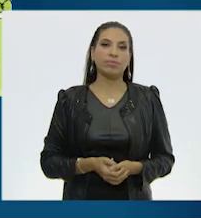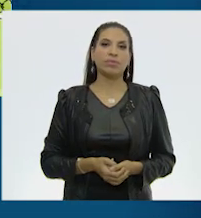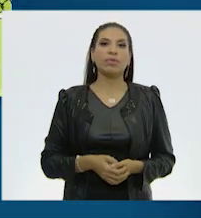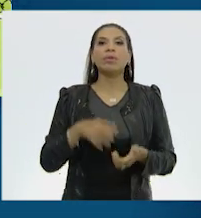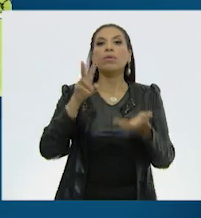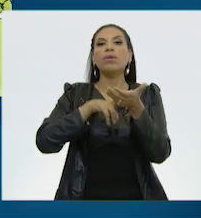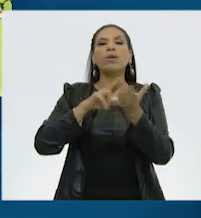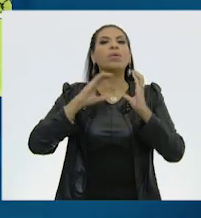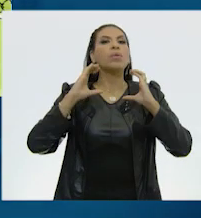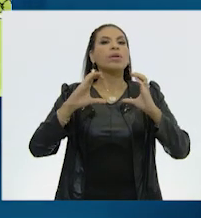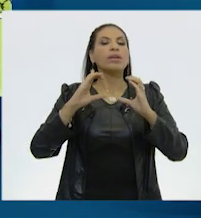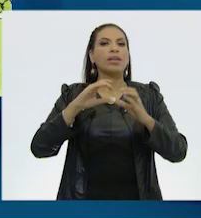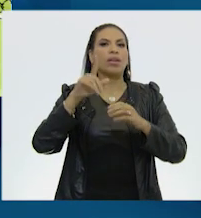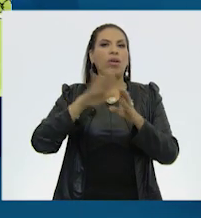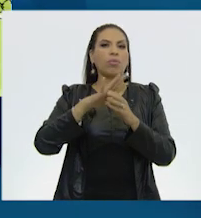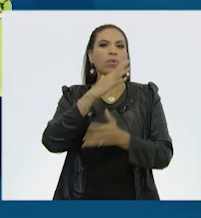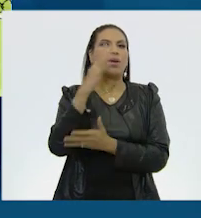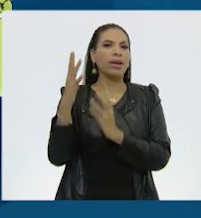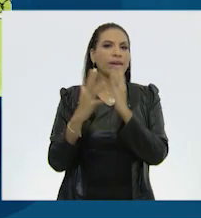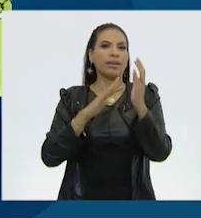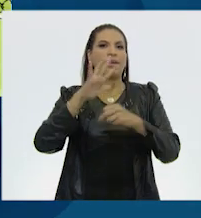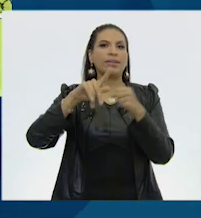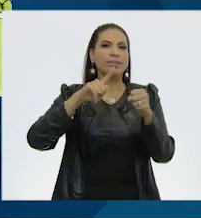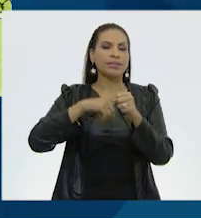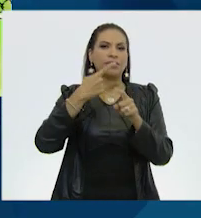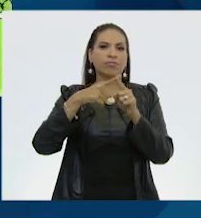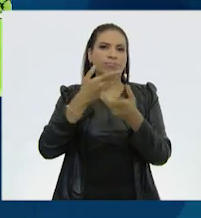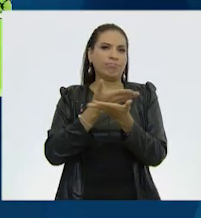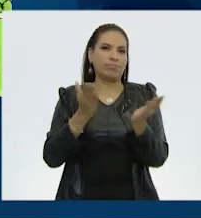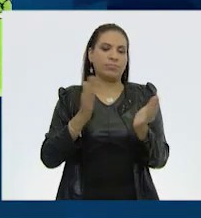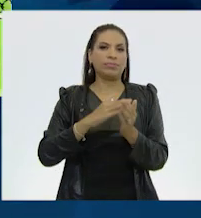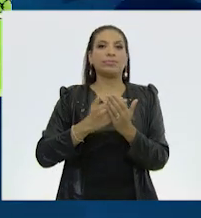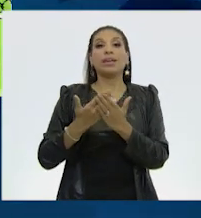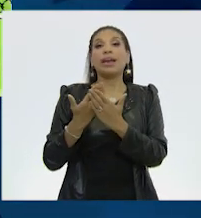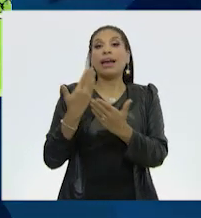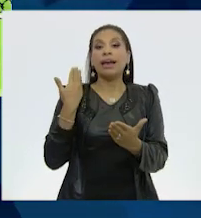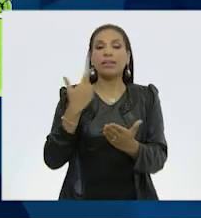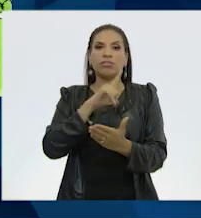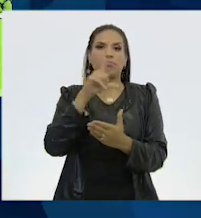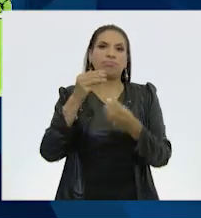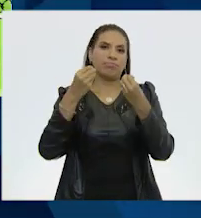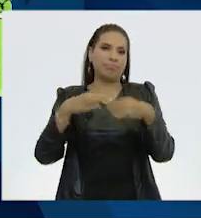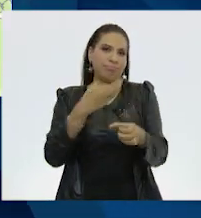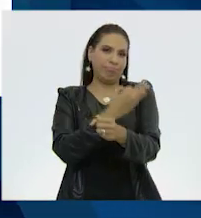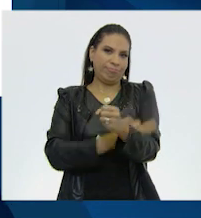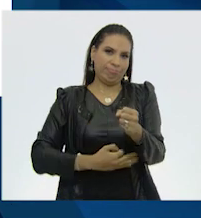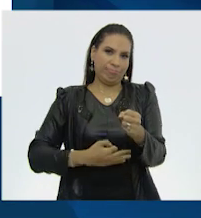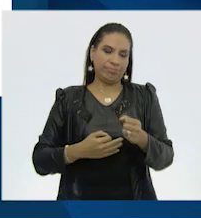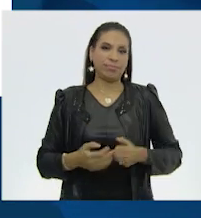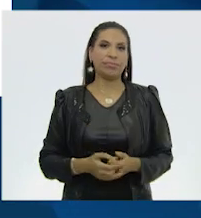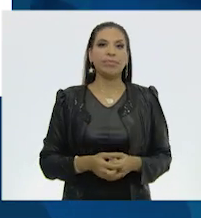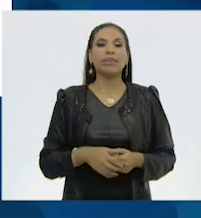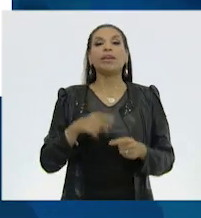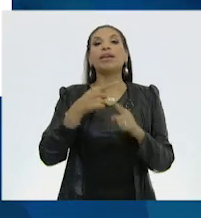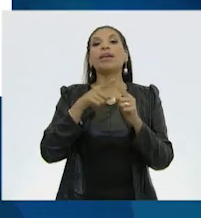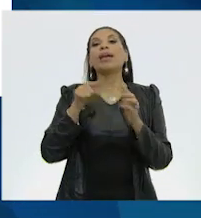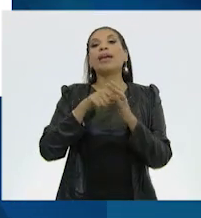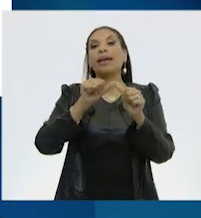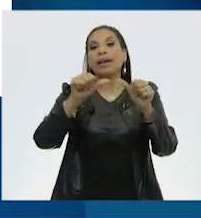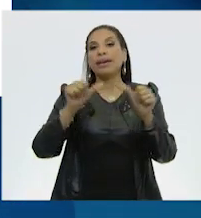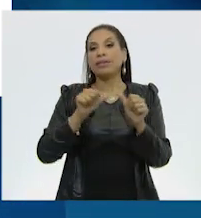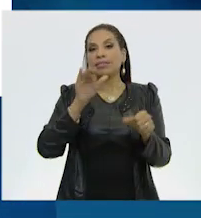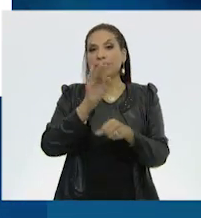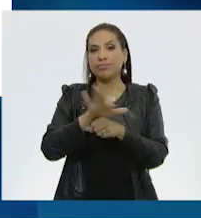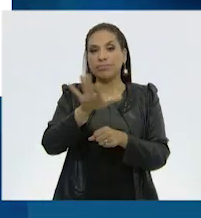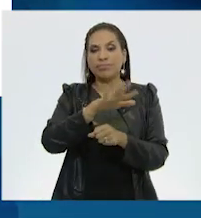Valoremos y cuidemos lo que la naturaleza nos da, antes de que sea demasiado tarde. Las áreas protegidas